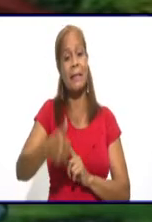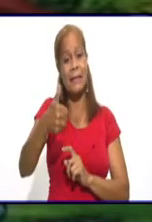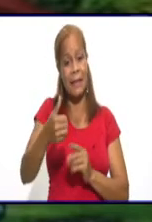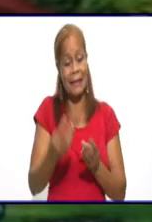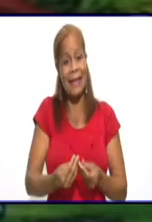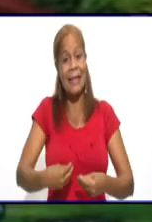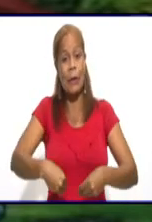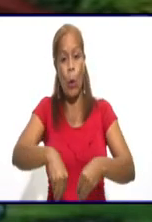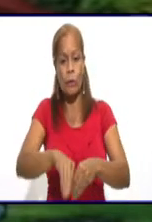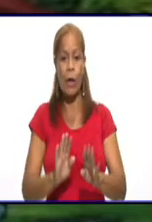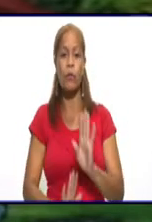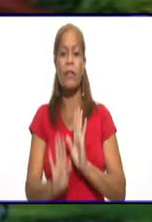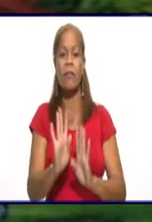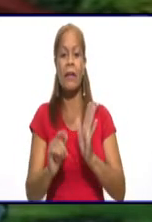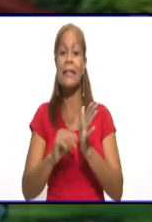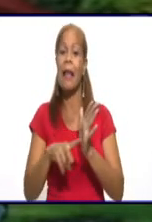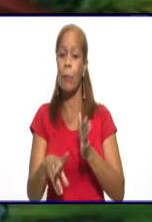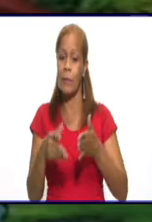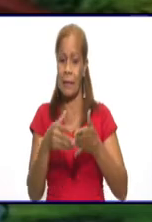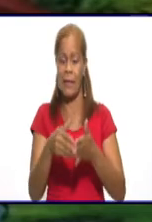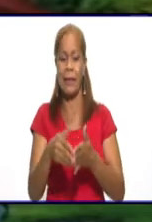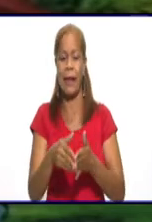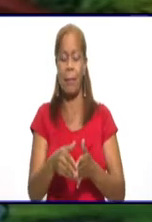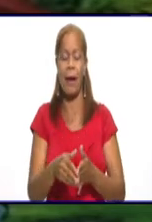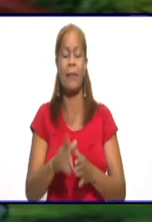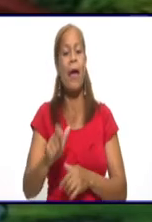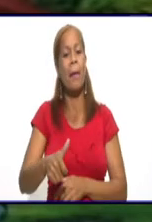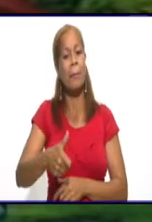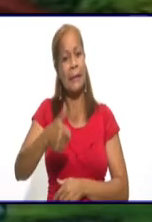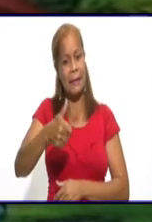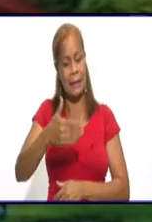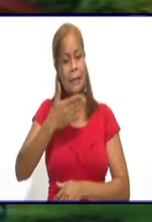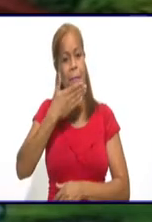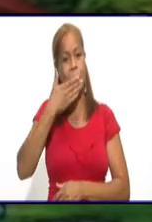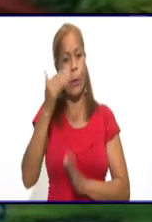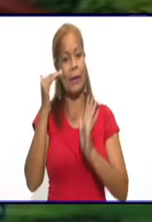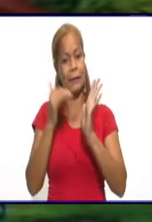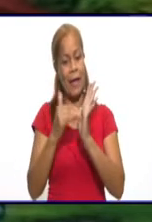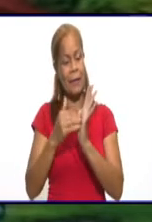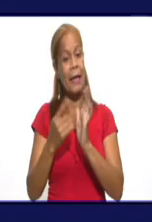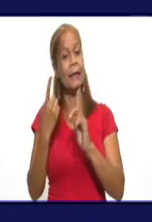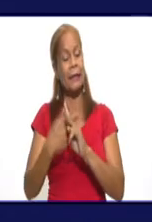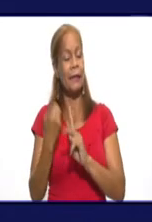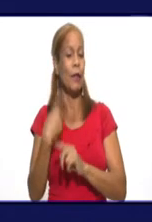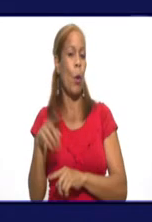Defensa en nuestra provincia de Granma. Presidente, buenas tardes, le escuchamos.